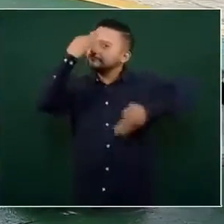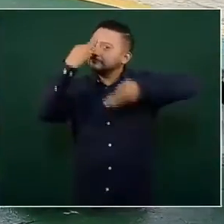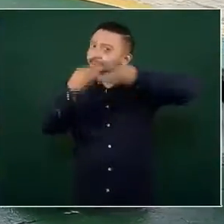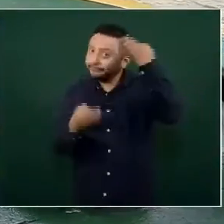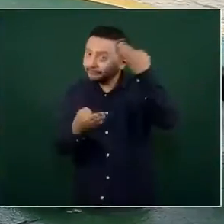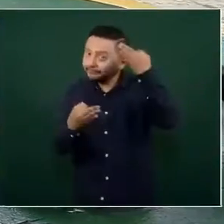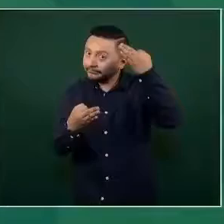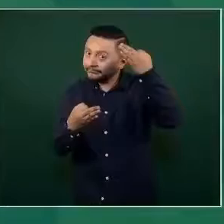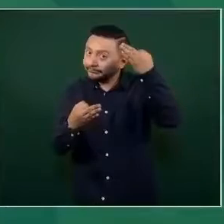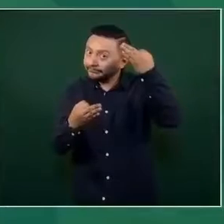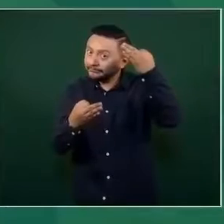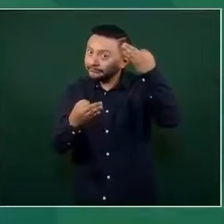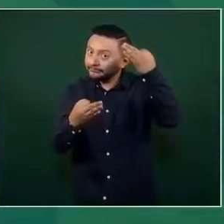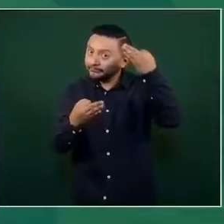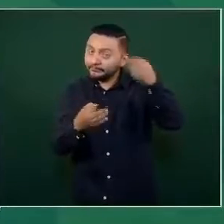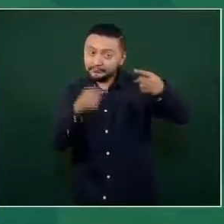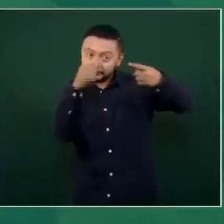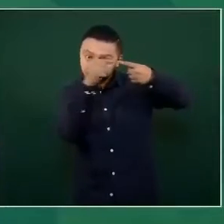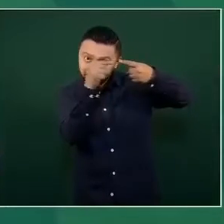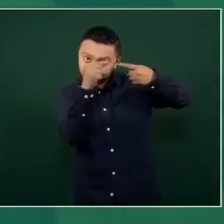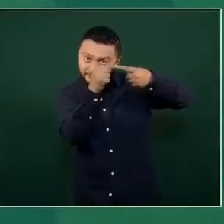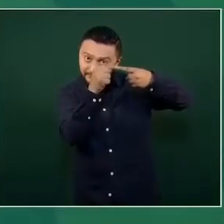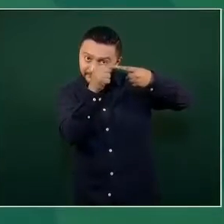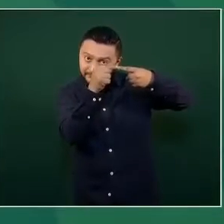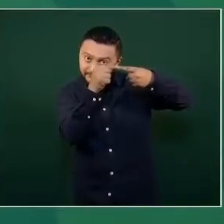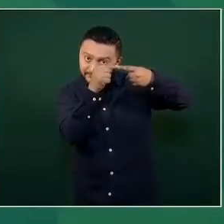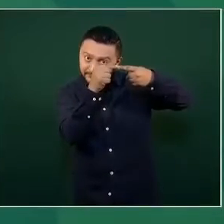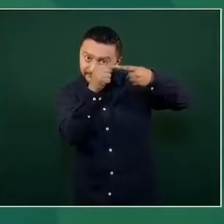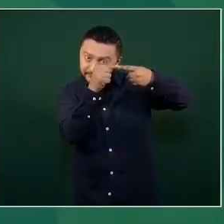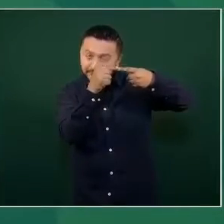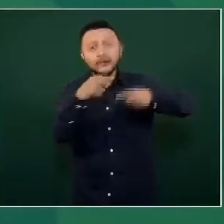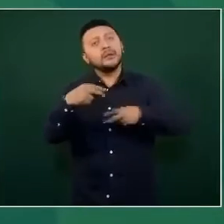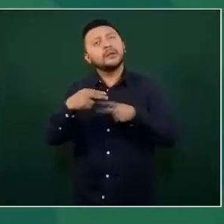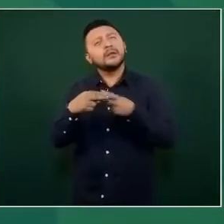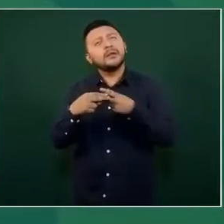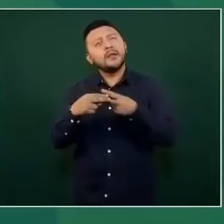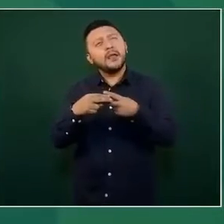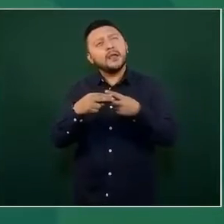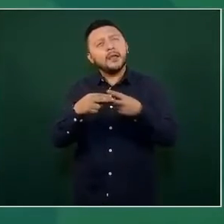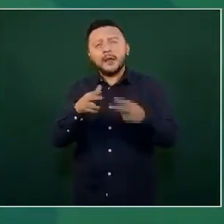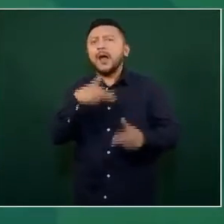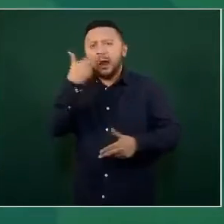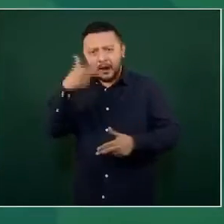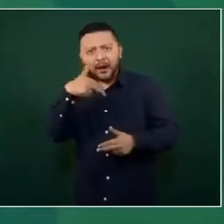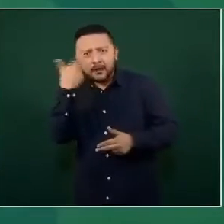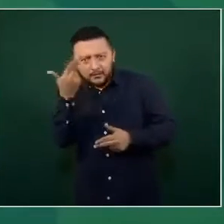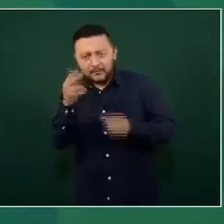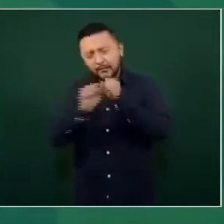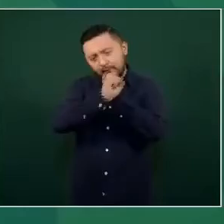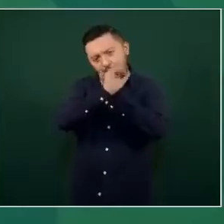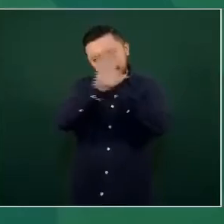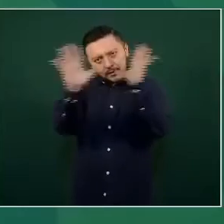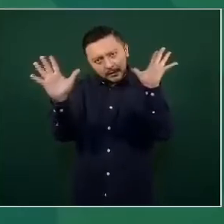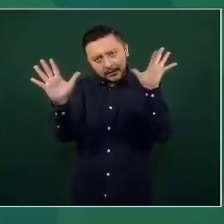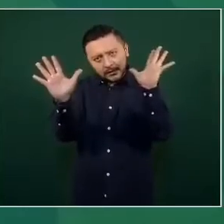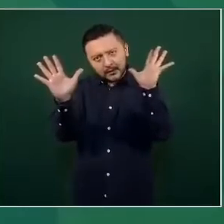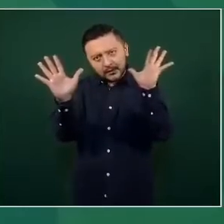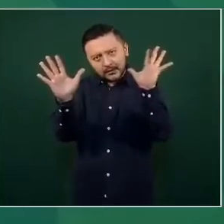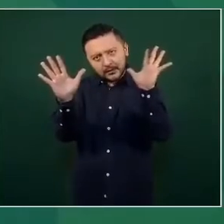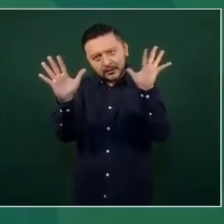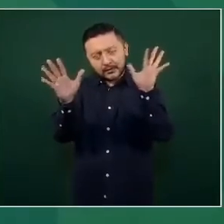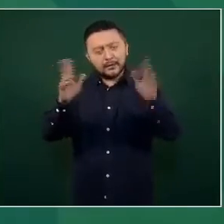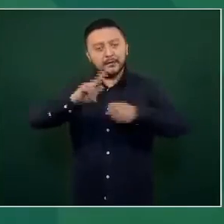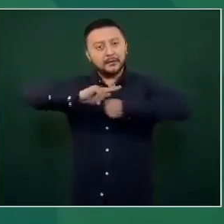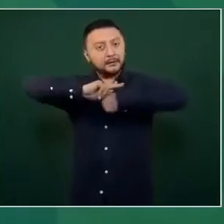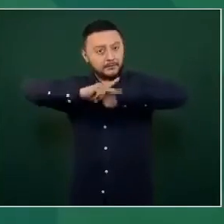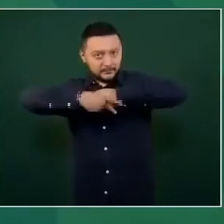este capítulo y vamos desde Campeche a informar a todo